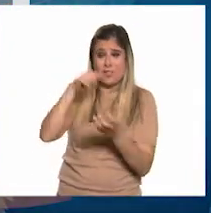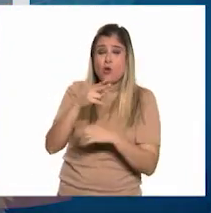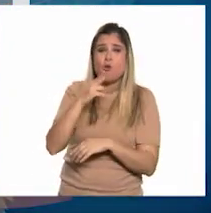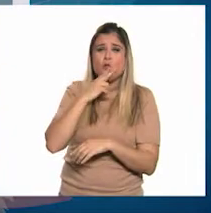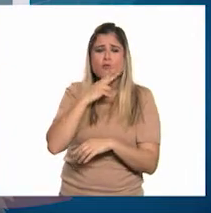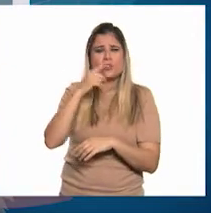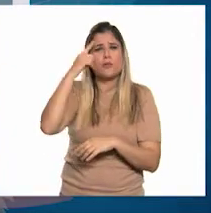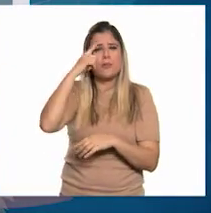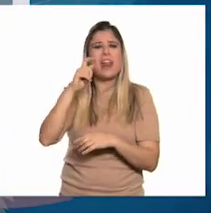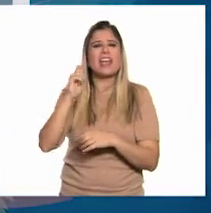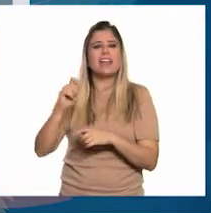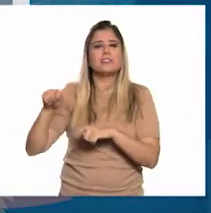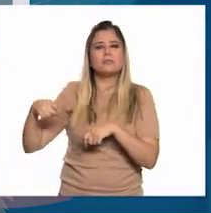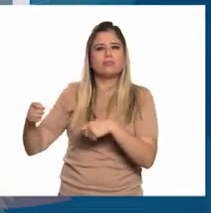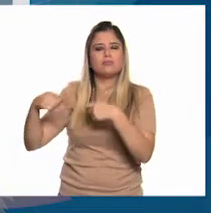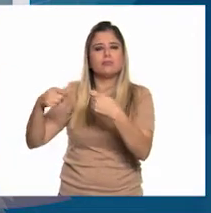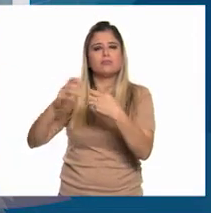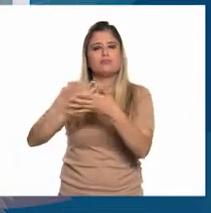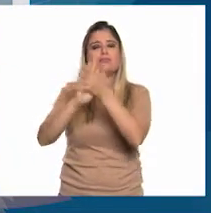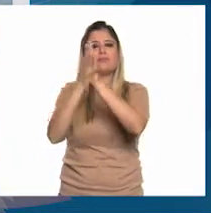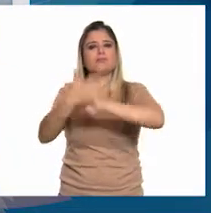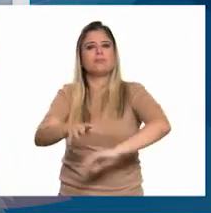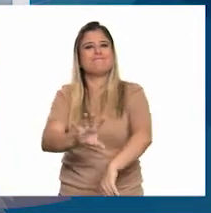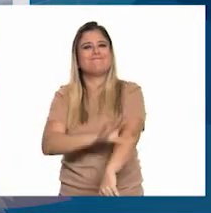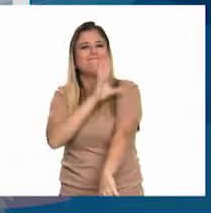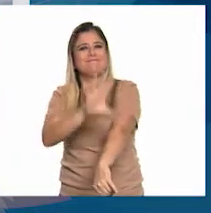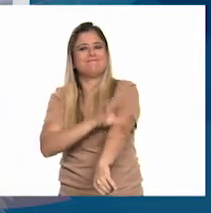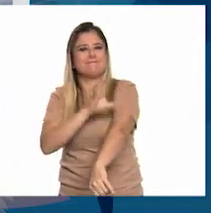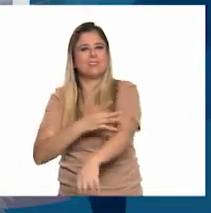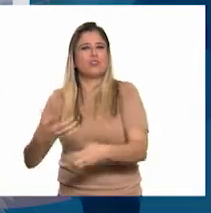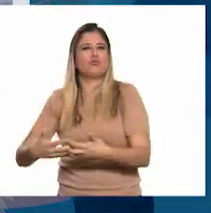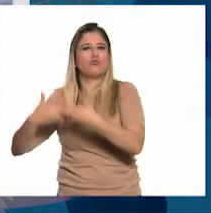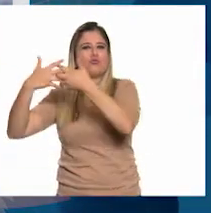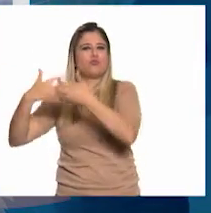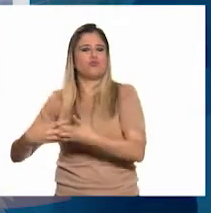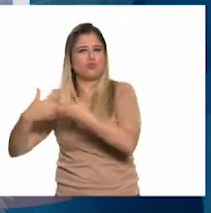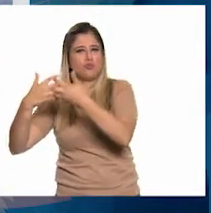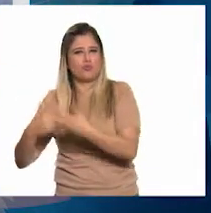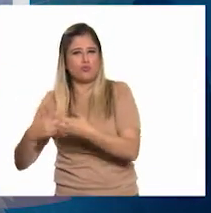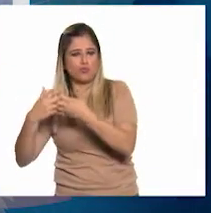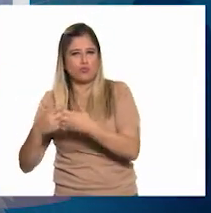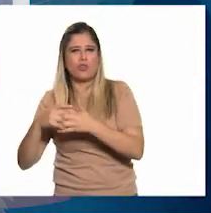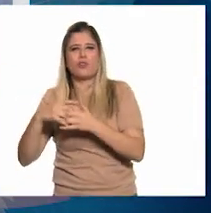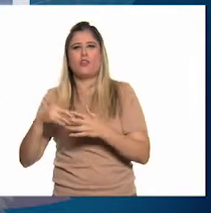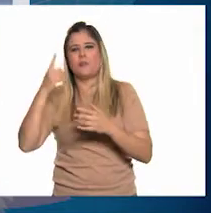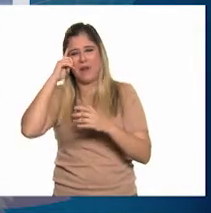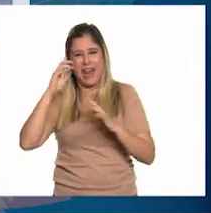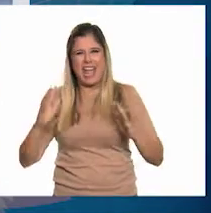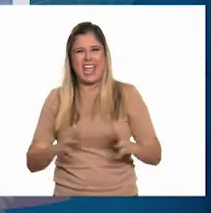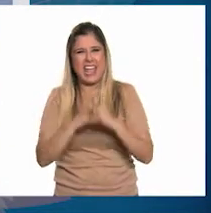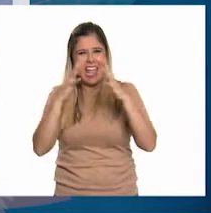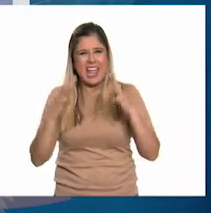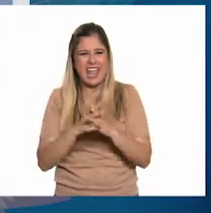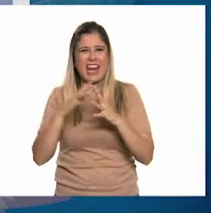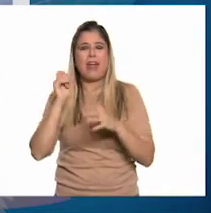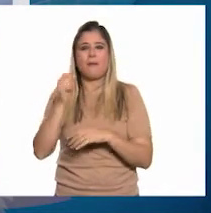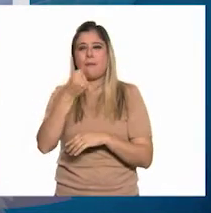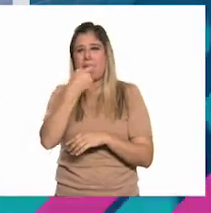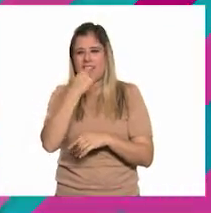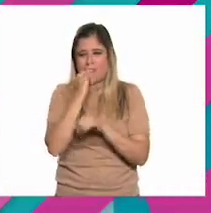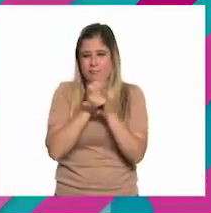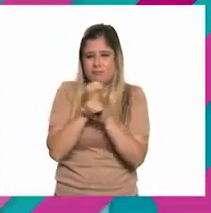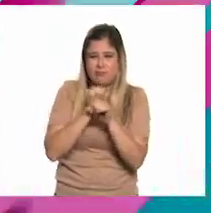es de la generación de energía eléctrica, pero también es usado para la industria bélica y en el ámbito de la medicina.